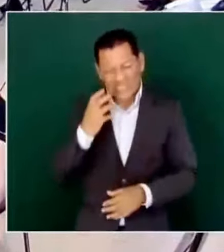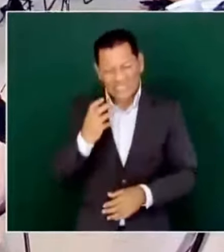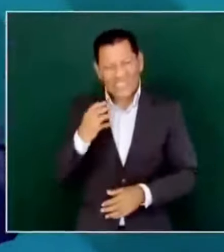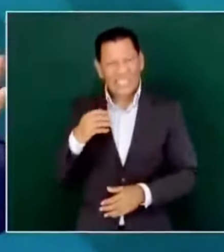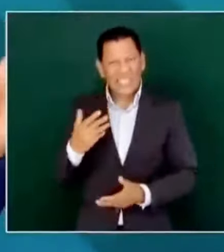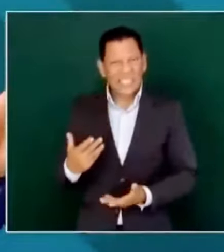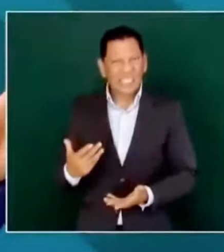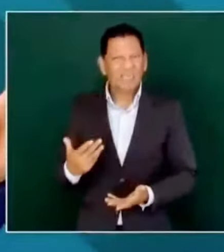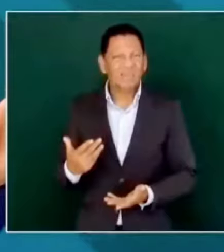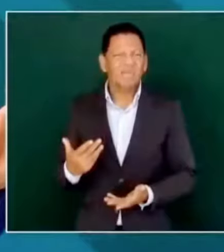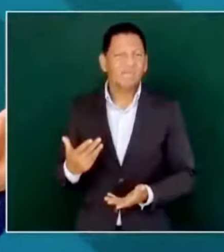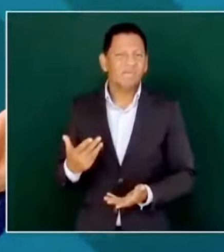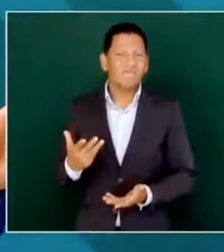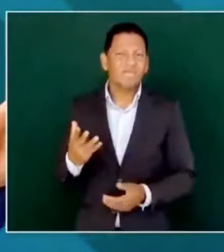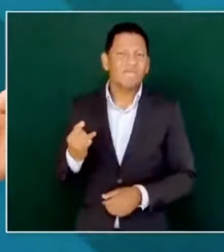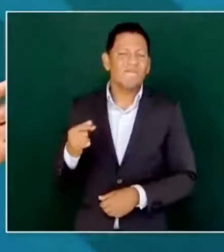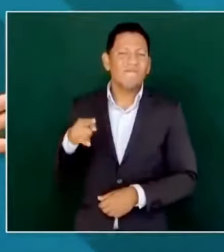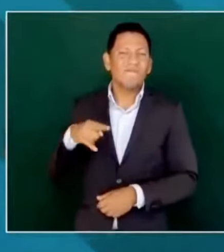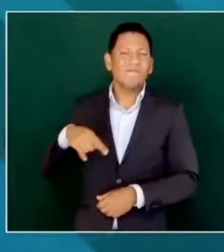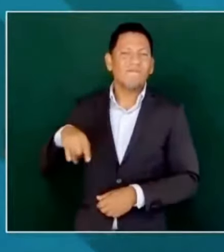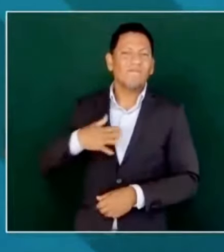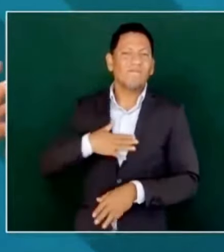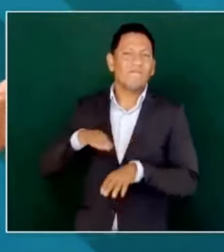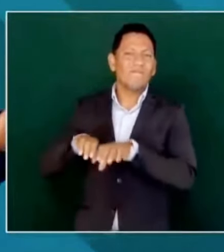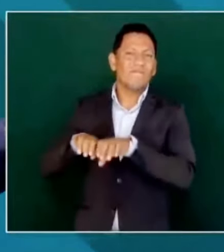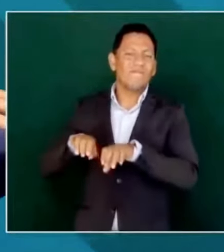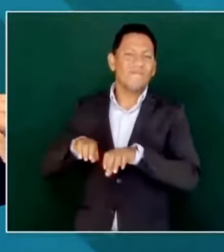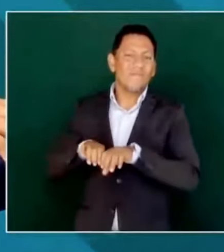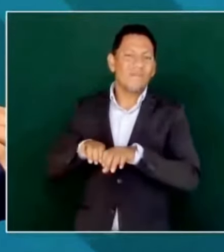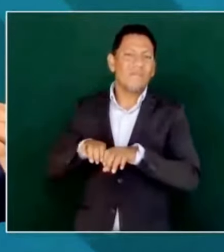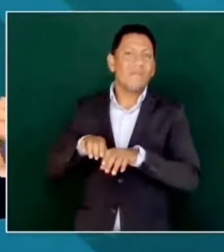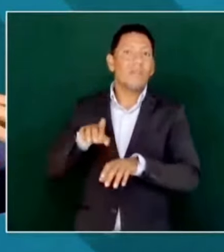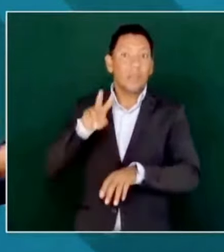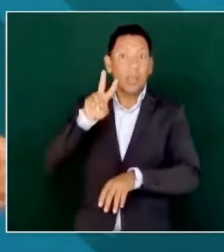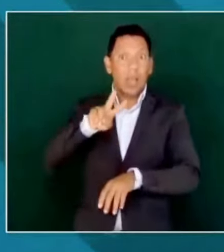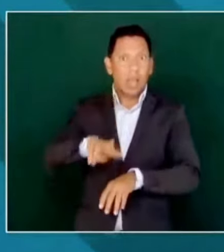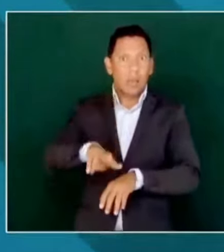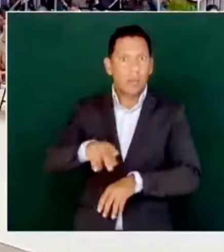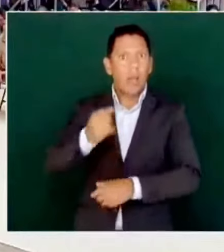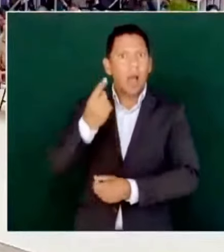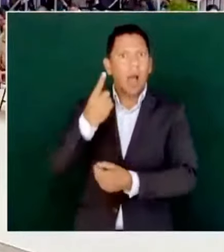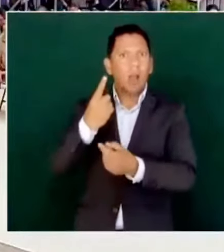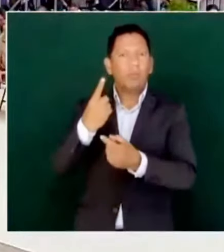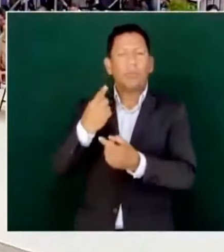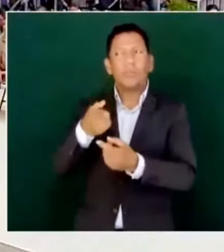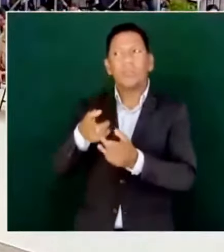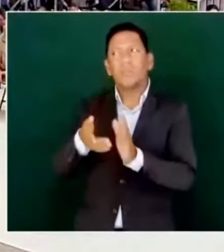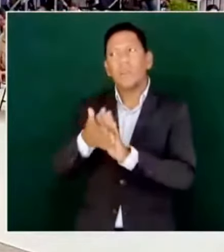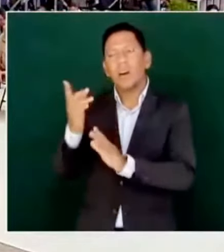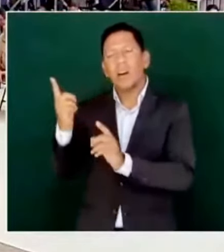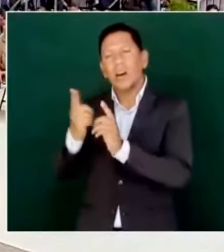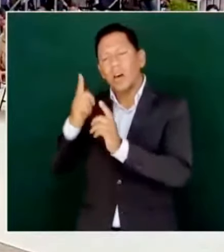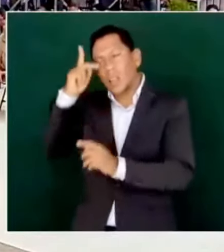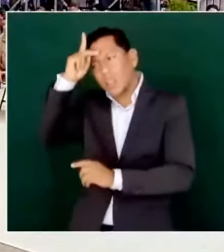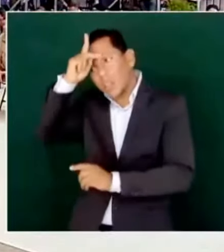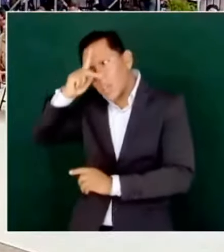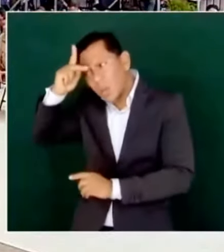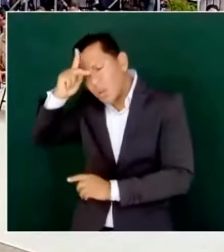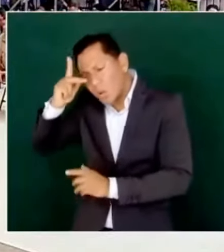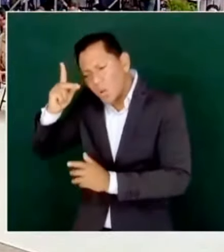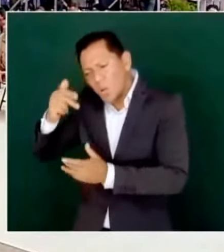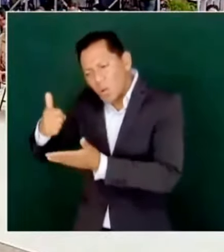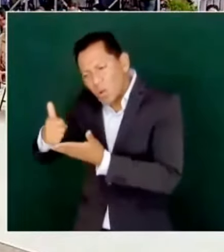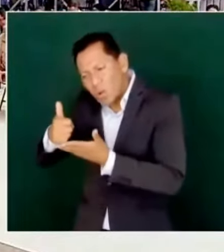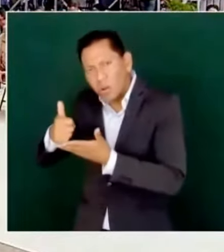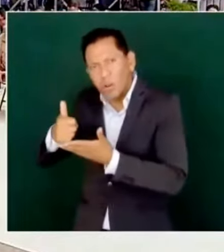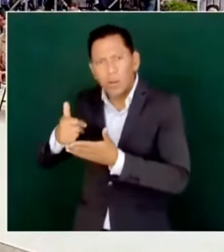Desanimados, deprimidos, algunos al psicólogo, ¿ustedes creen que